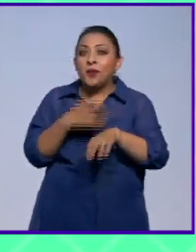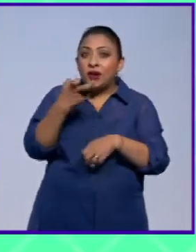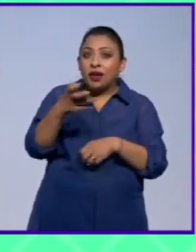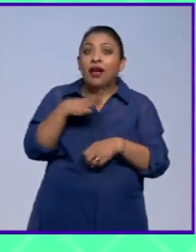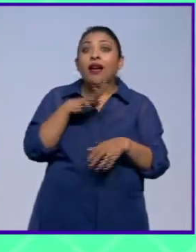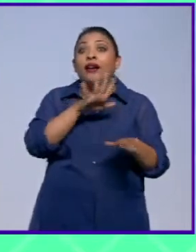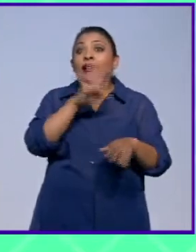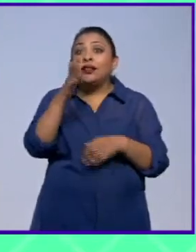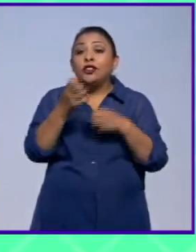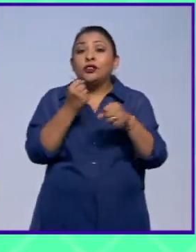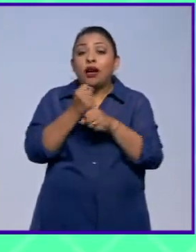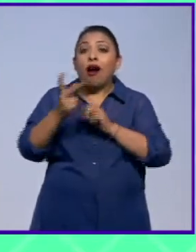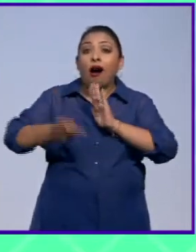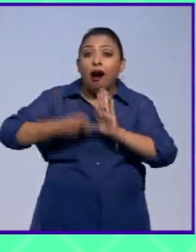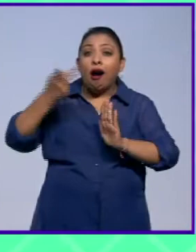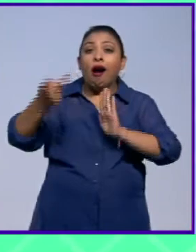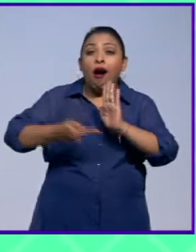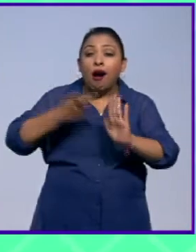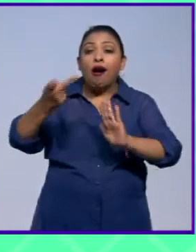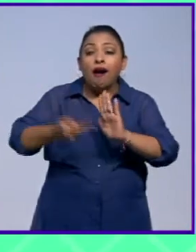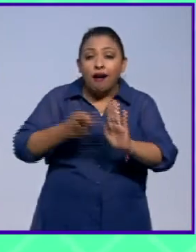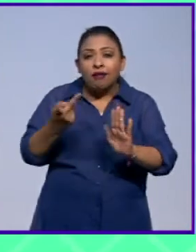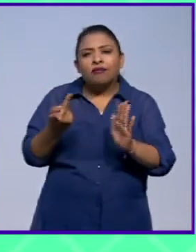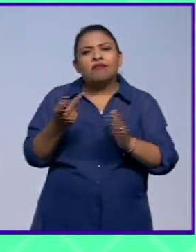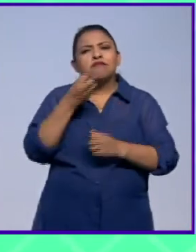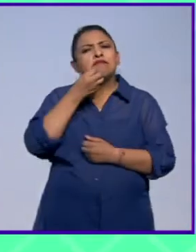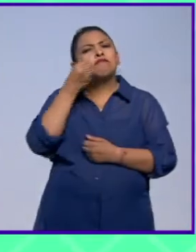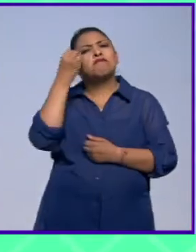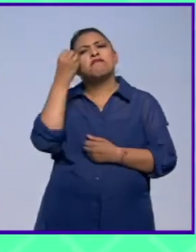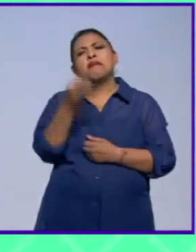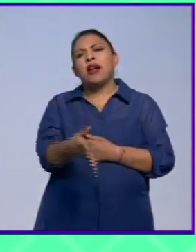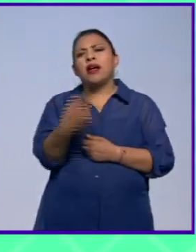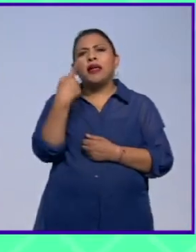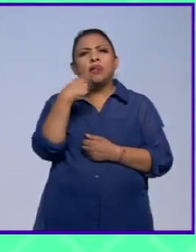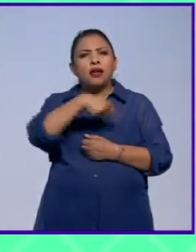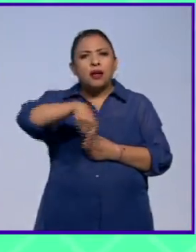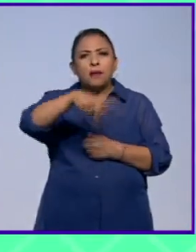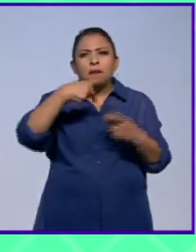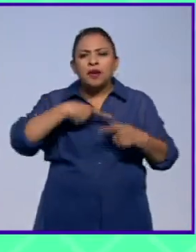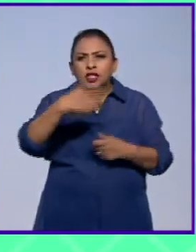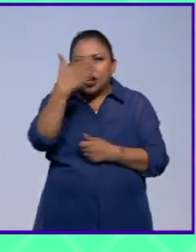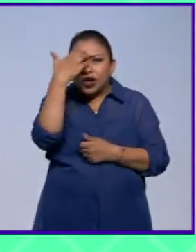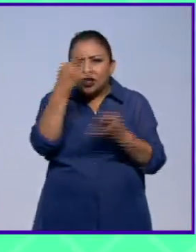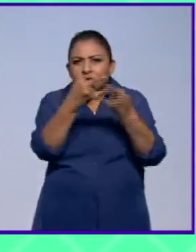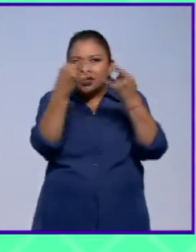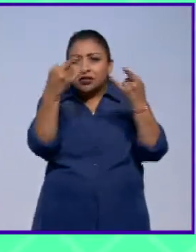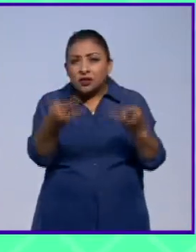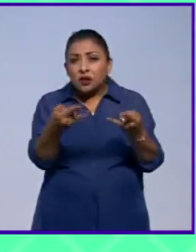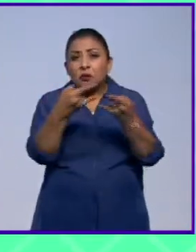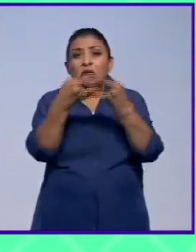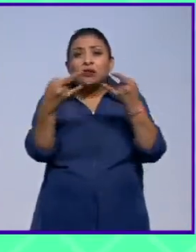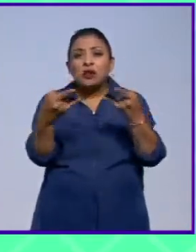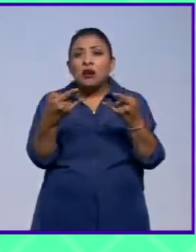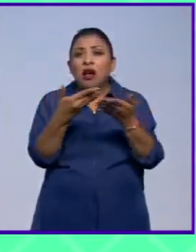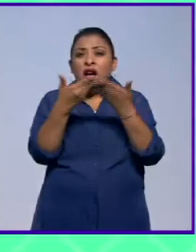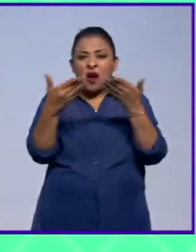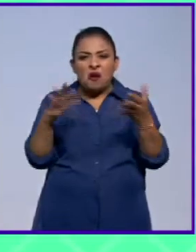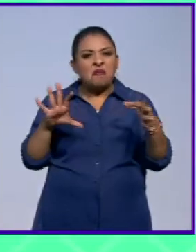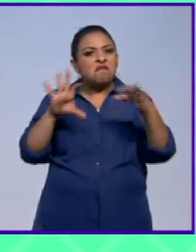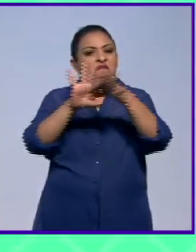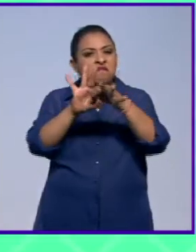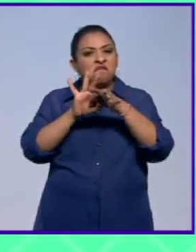500 años representándose y representándose es padrísimo poder acercar a la gente a estas historias porque las historias son muy cercanas a nosotros